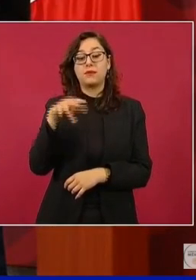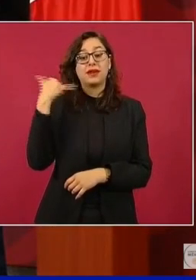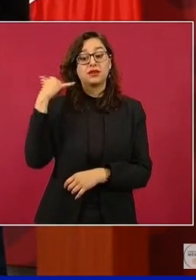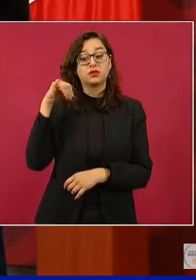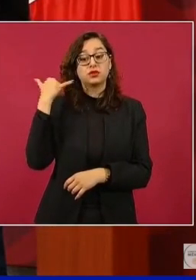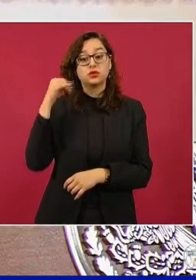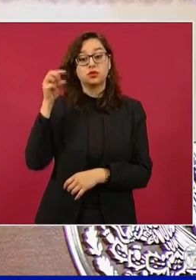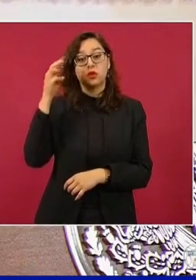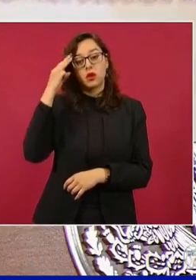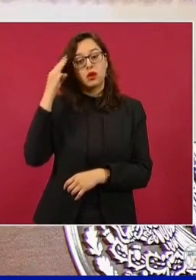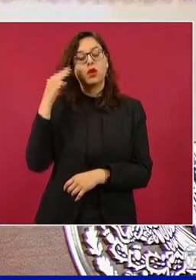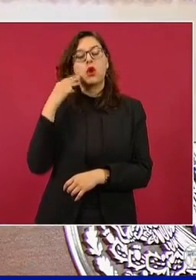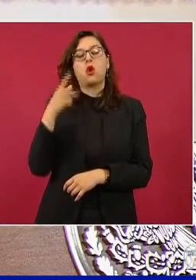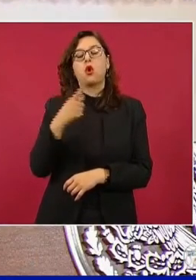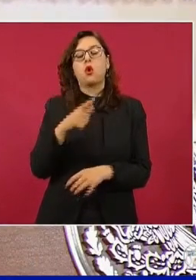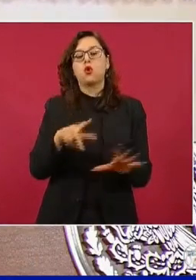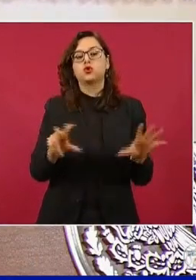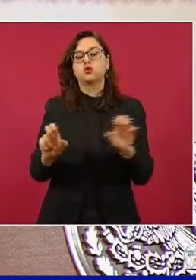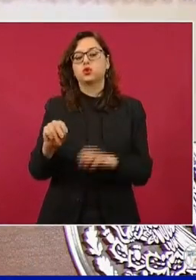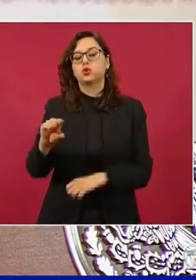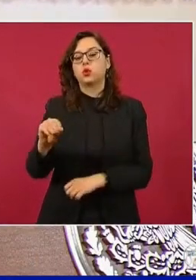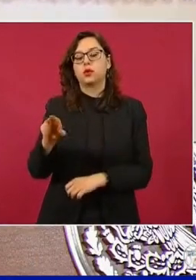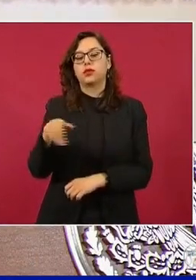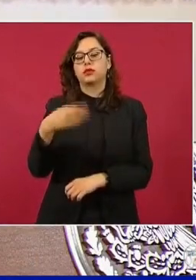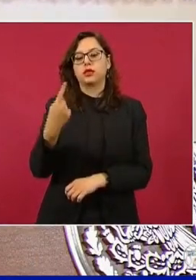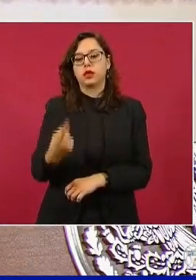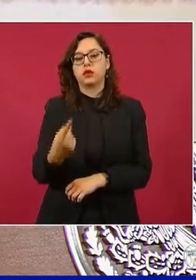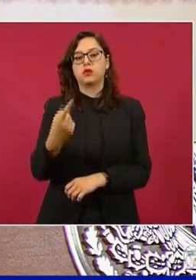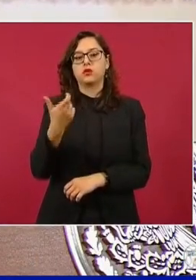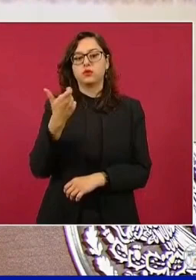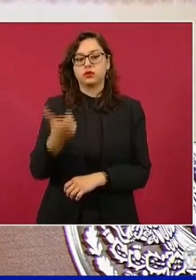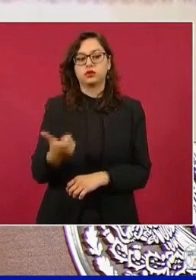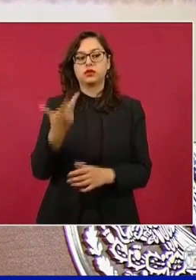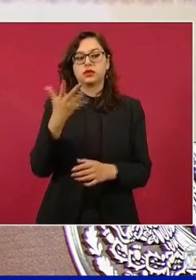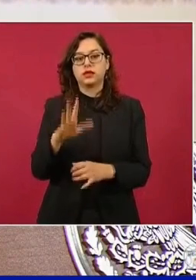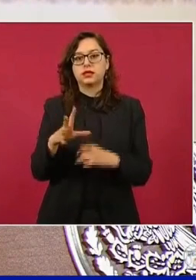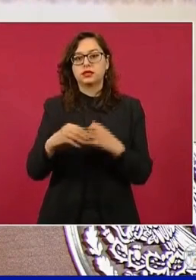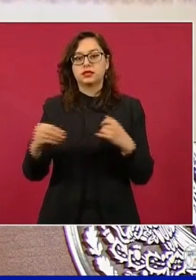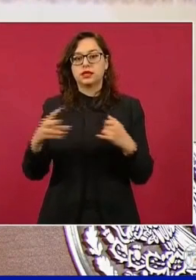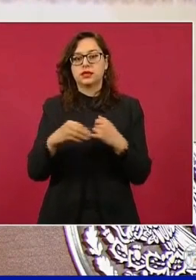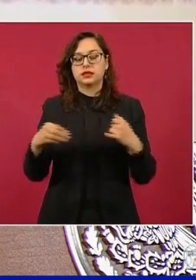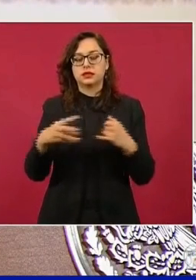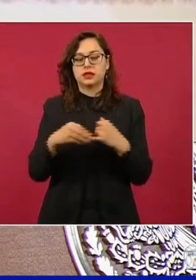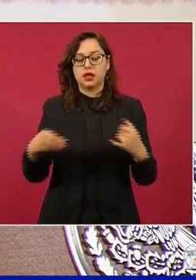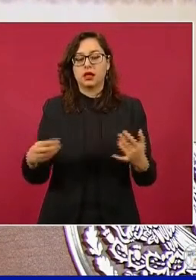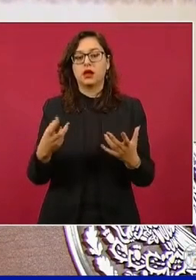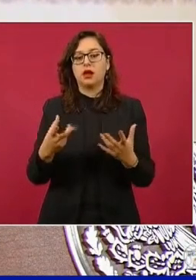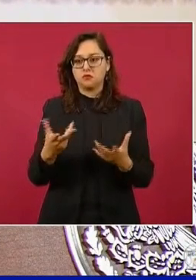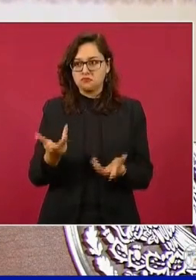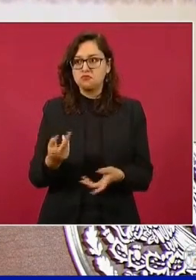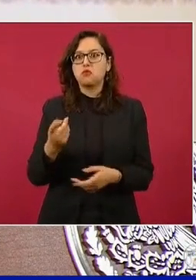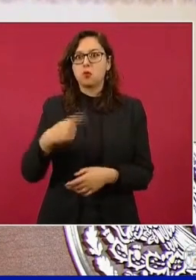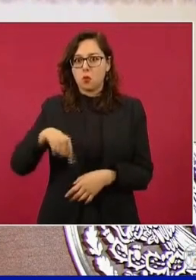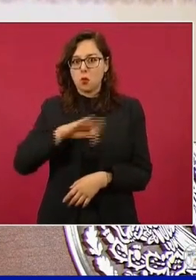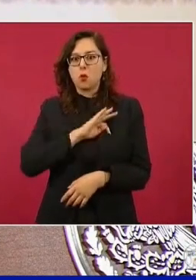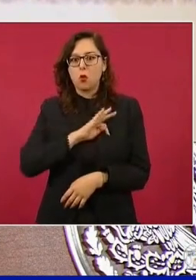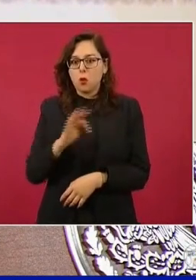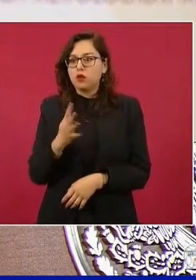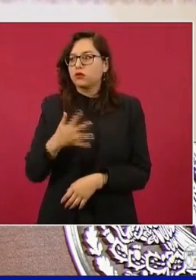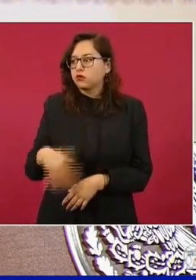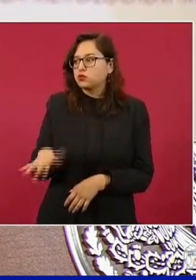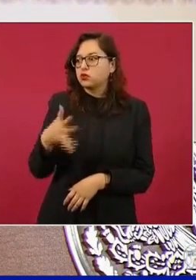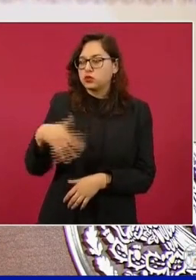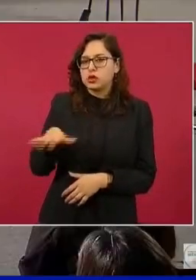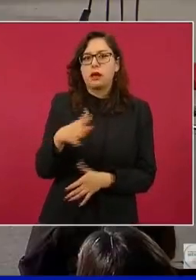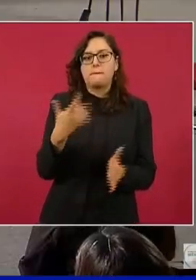Yucatán, 891 pesos con 10 centavos. Si le buscamos, encontramos siempre opciones cerca de